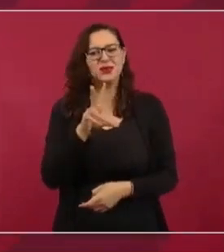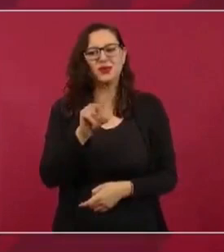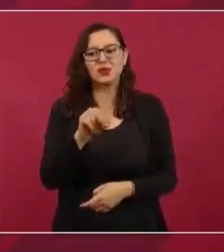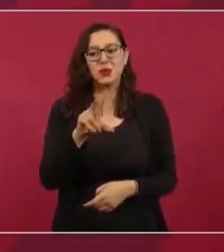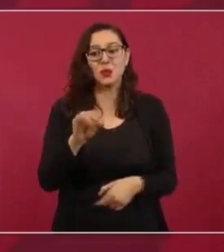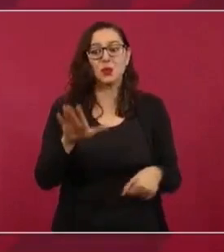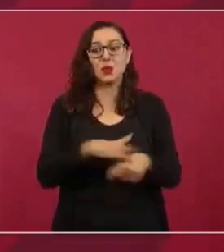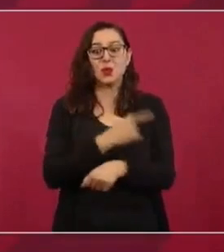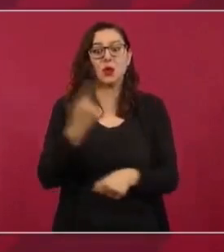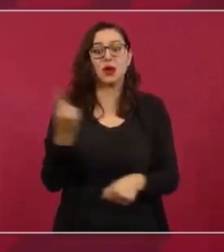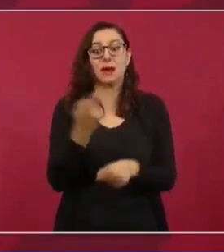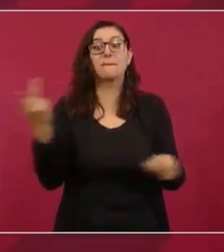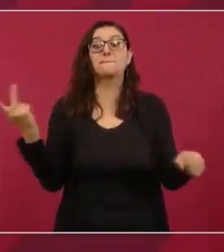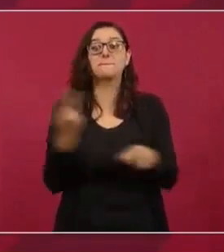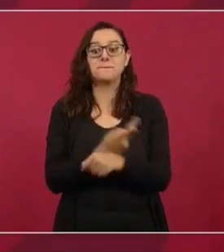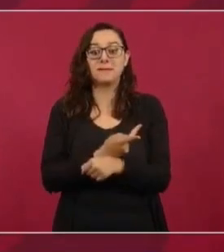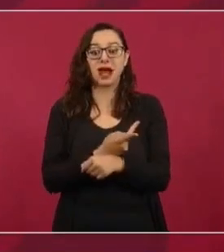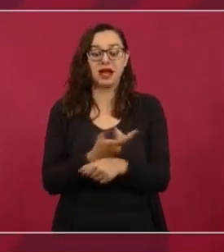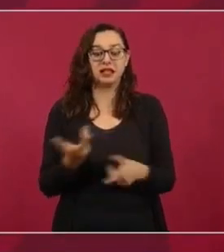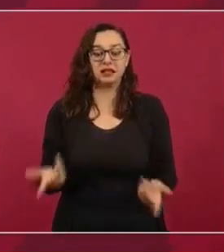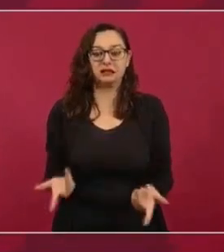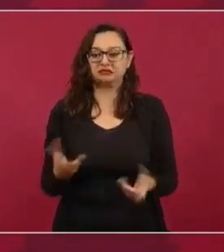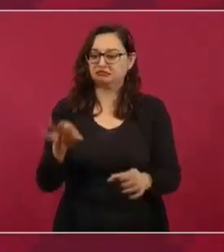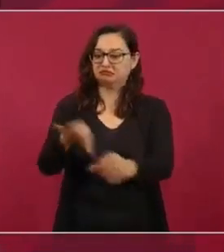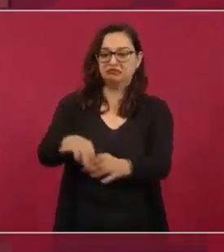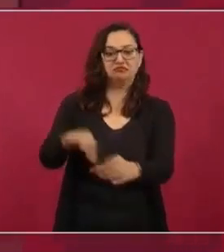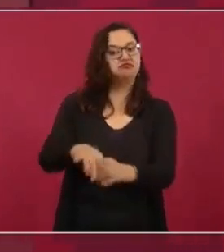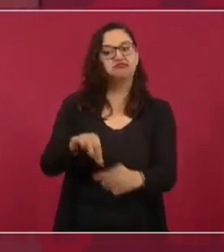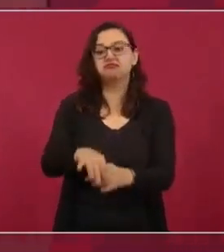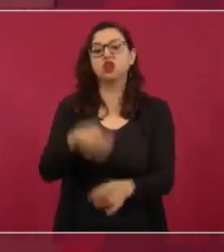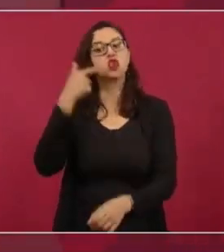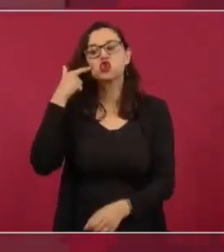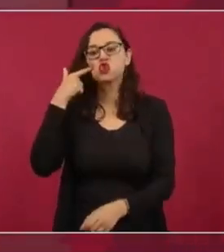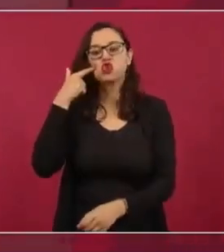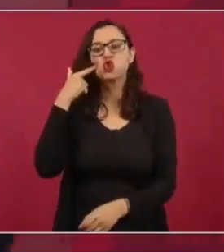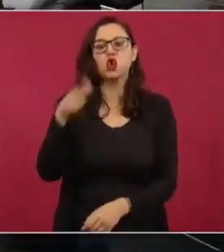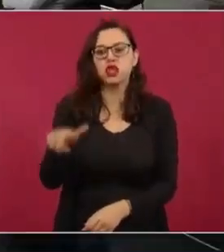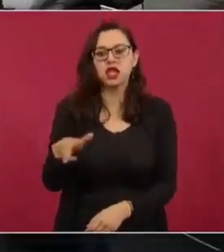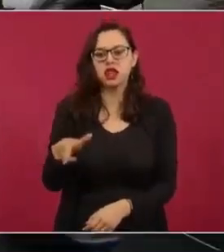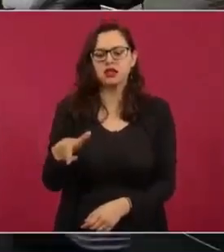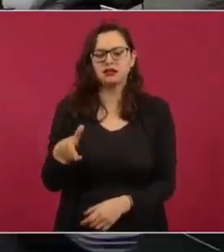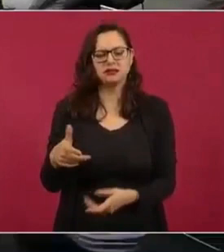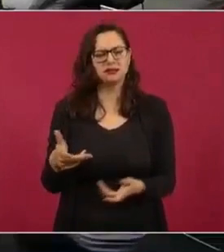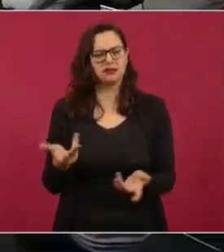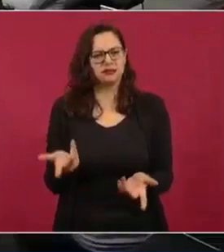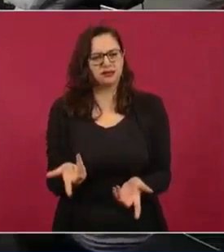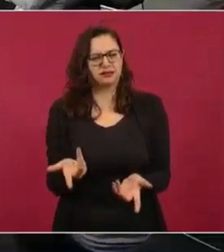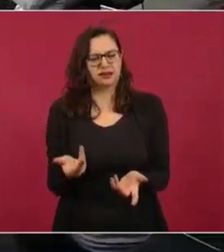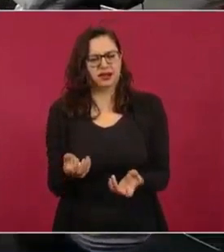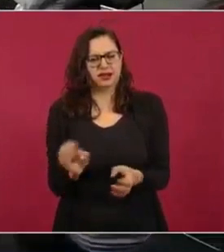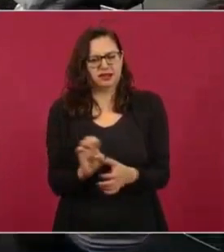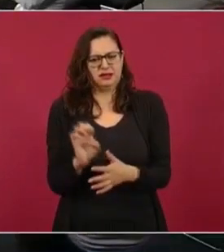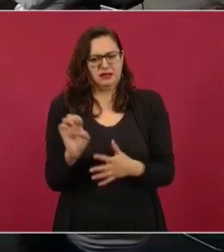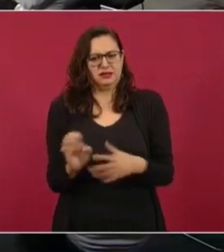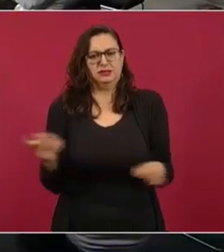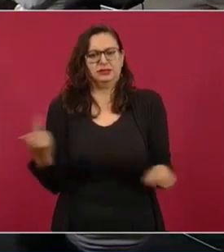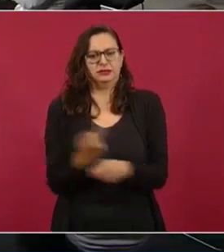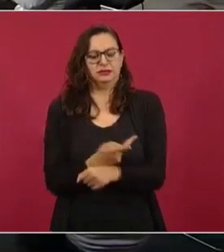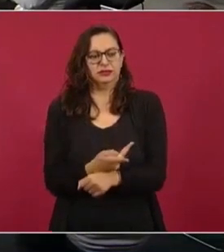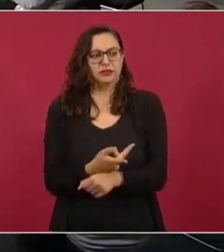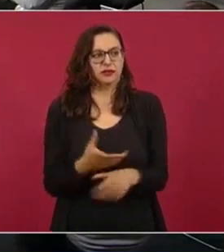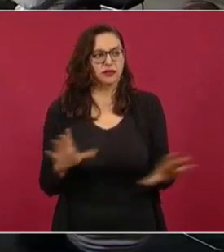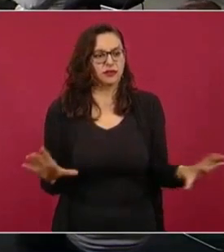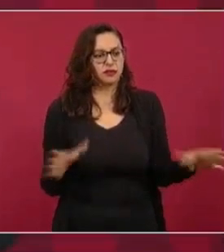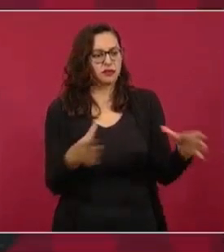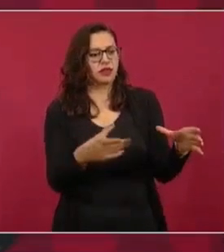la vía democrática. ¿Por qué están optando Claudio X. González y